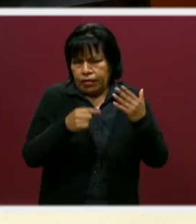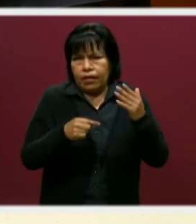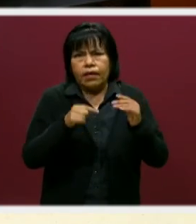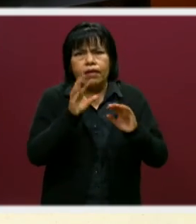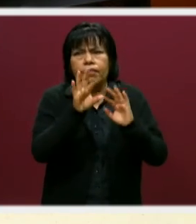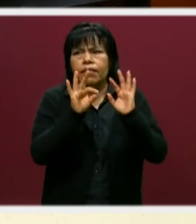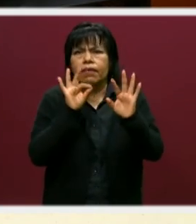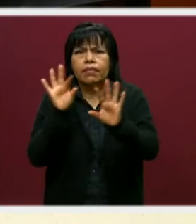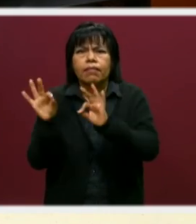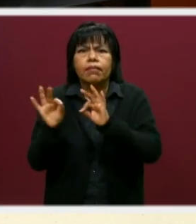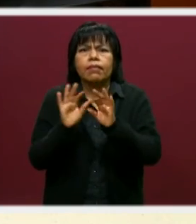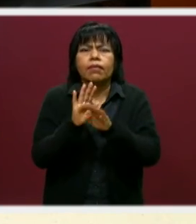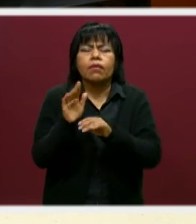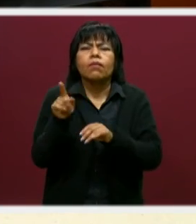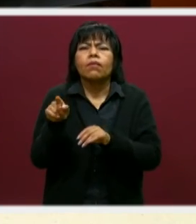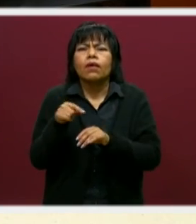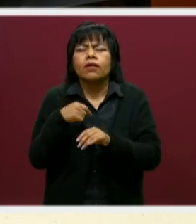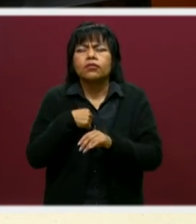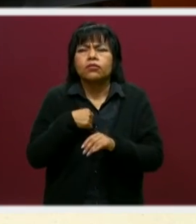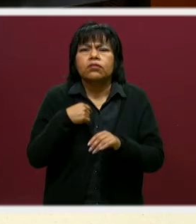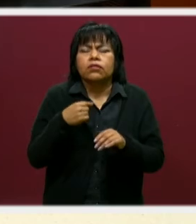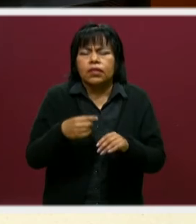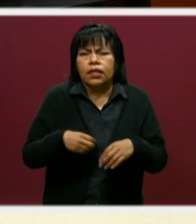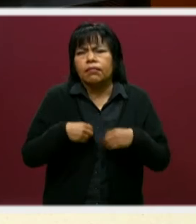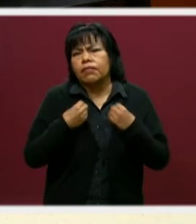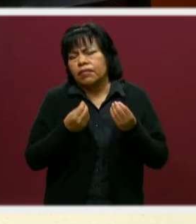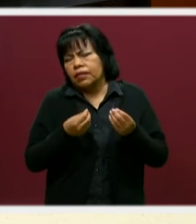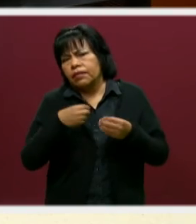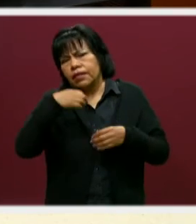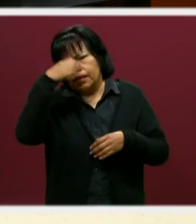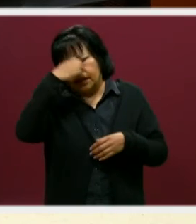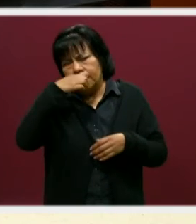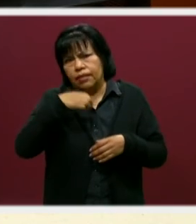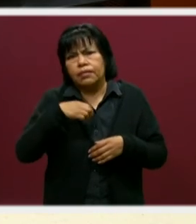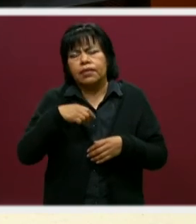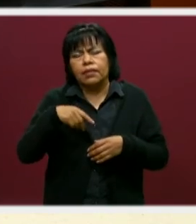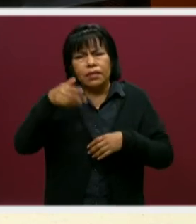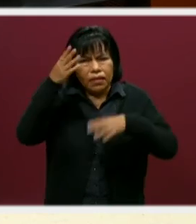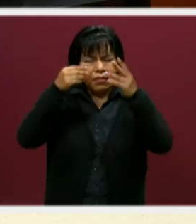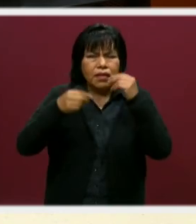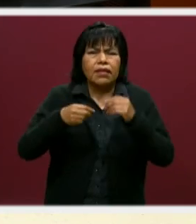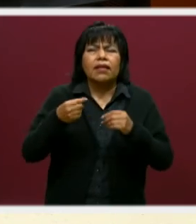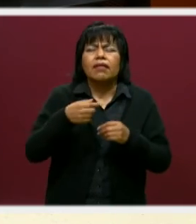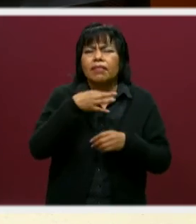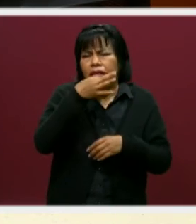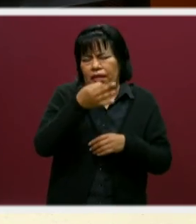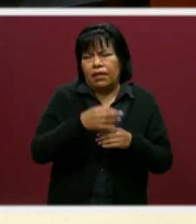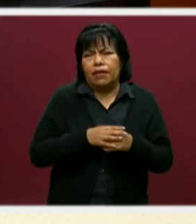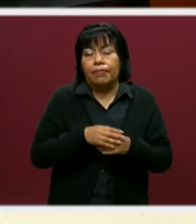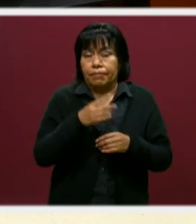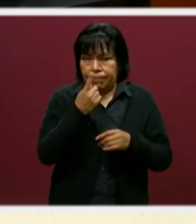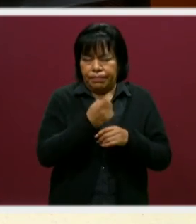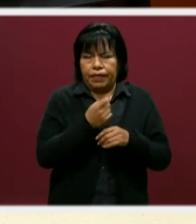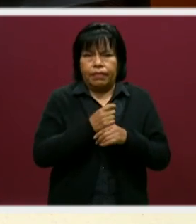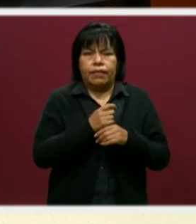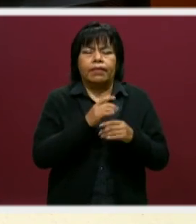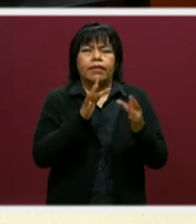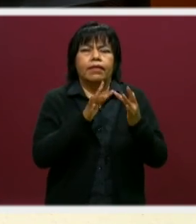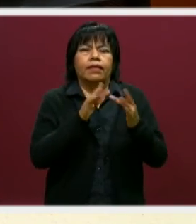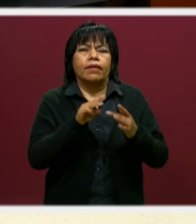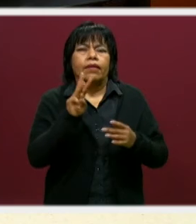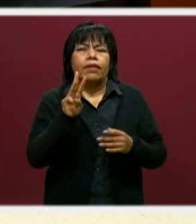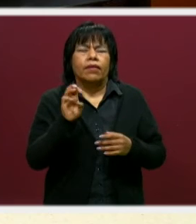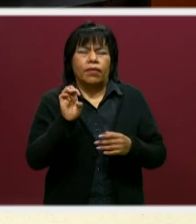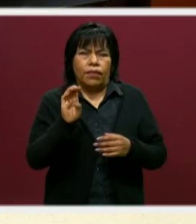carrera en específico, que me digan qué es lo que voy a vivir, qué es lo que voy a conocer, qué es lo que voy a aprender. Claro. La primera sería nuestra página web